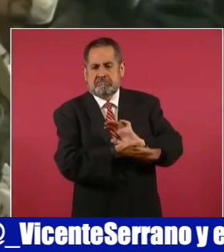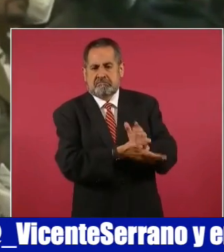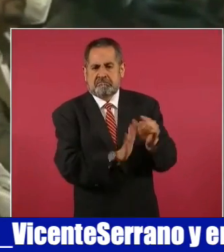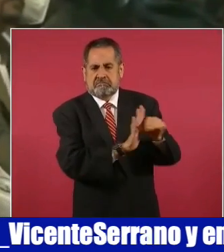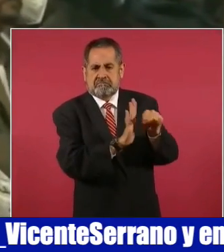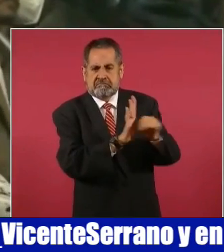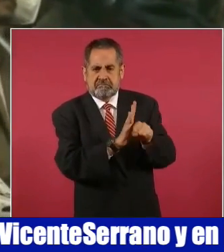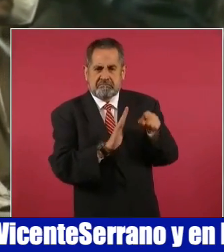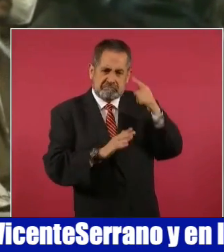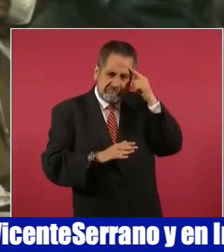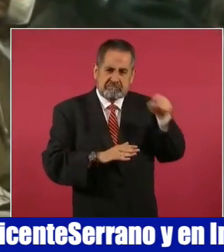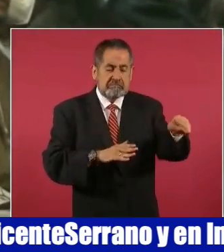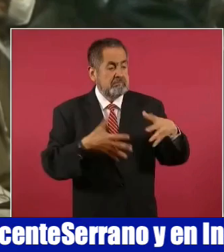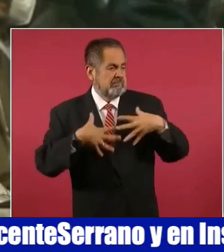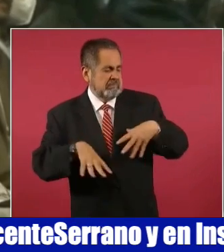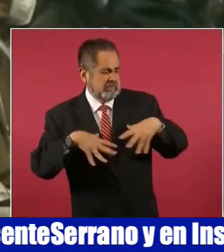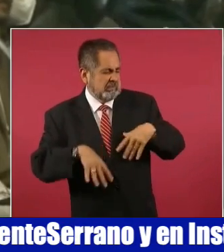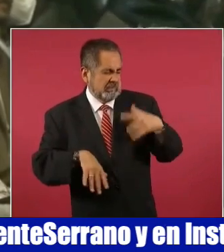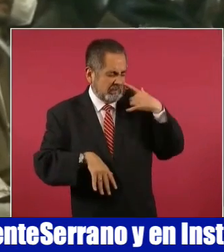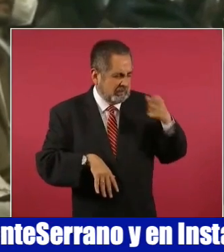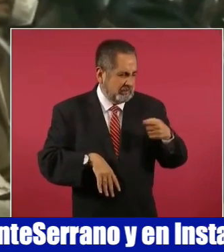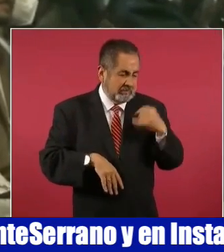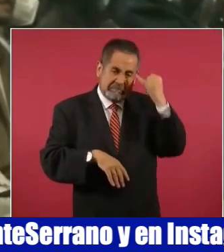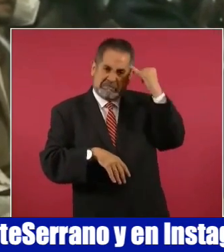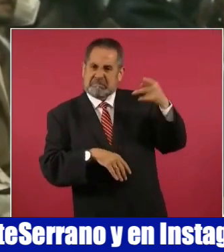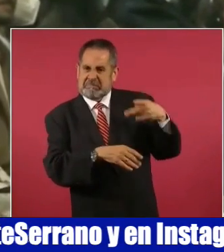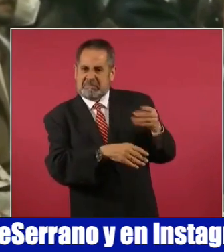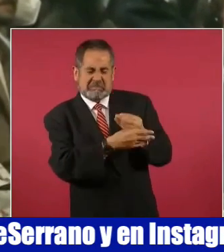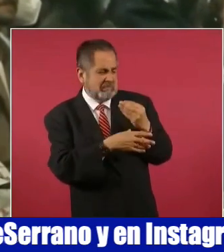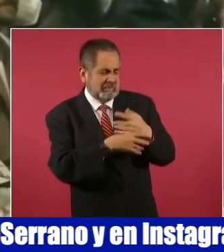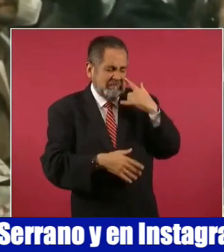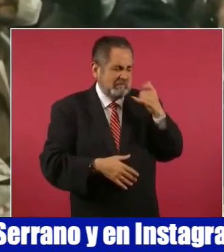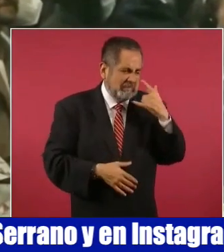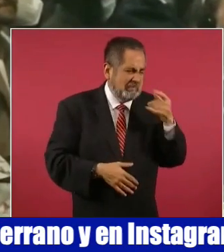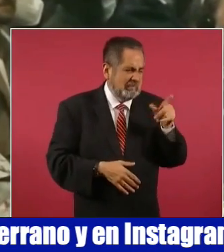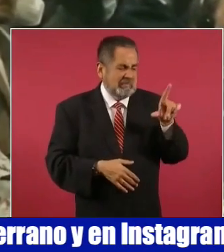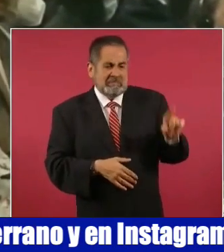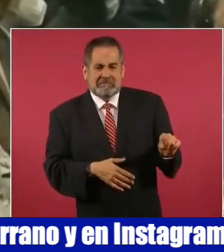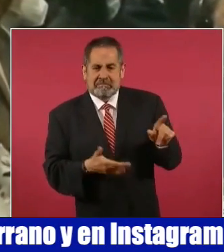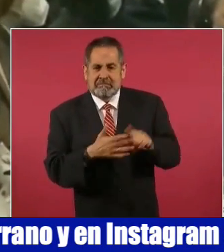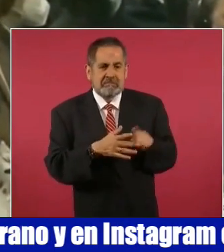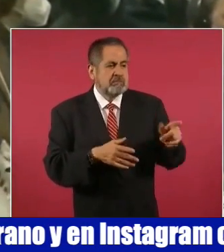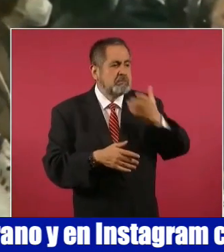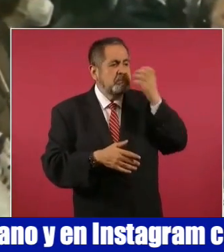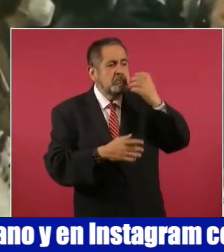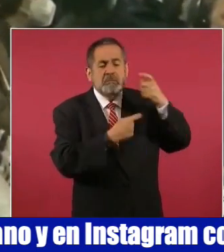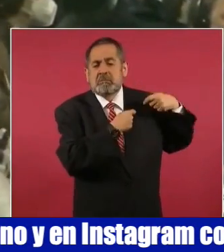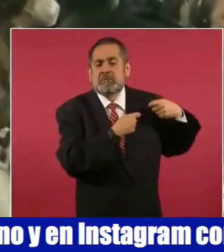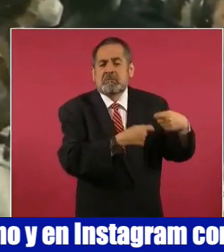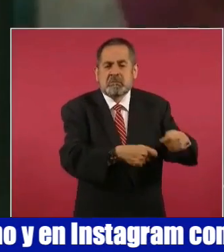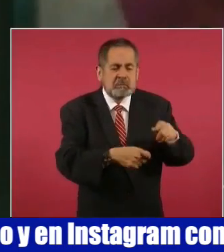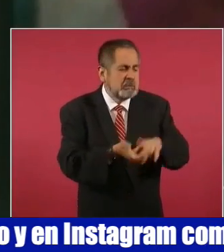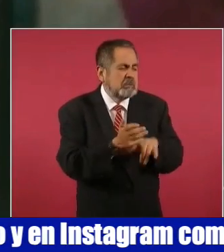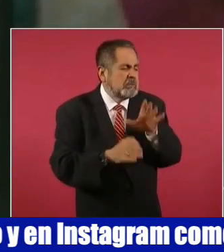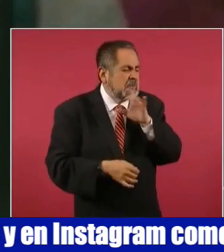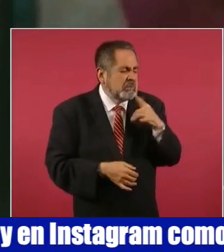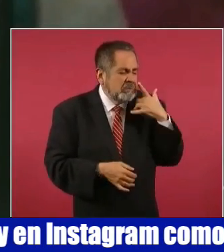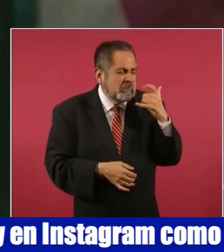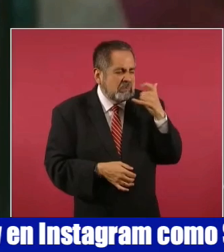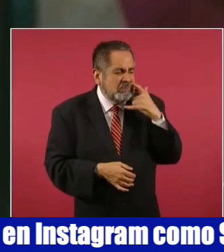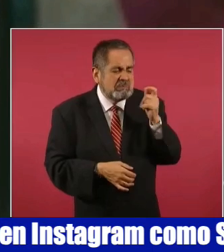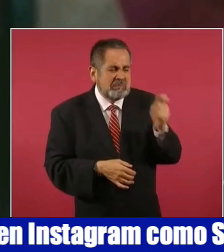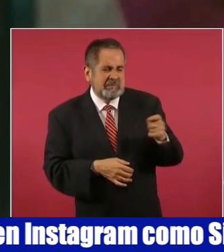a vestuarios, idiosincrasias o ceremoniales de aborígenes curiosos,